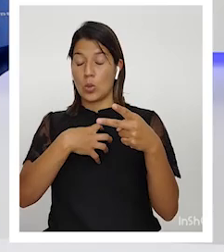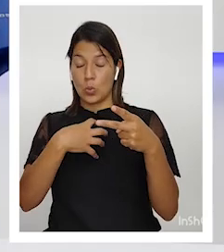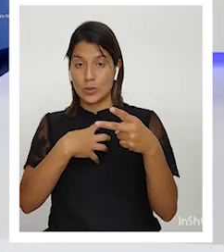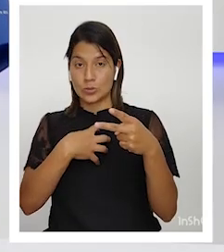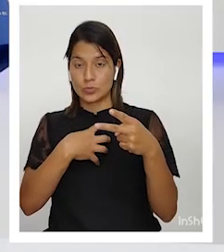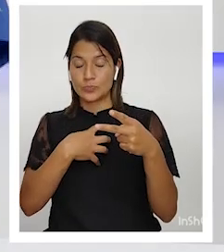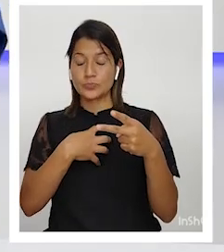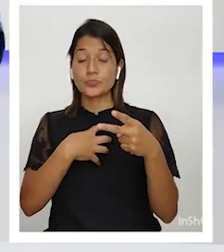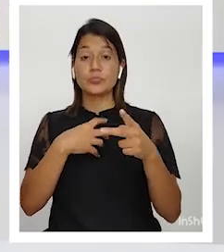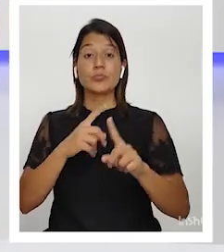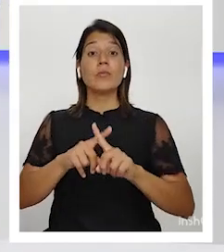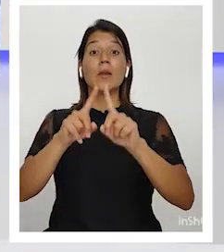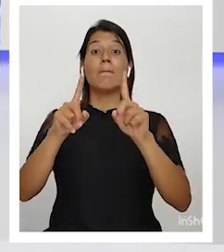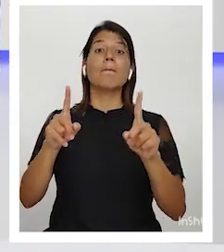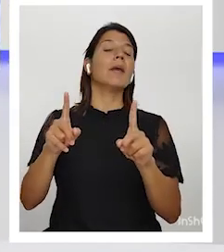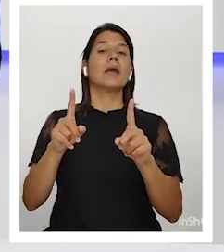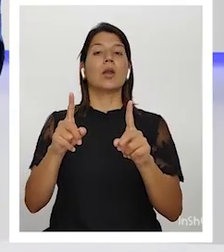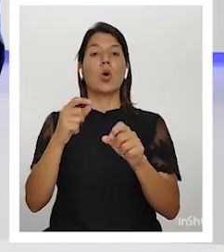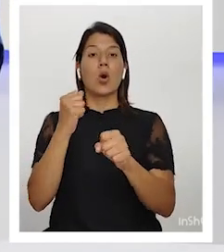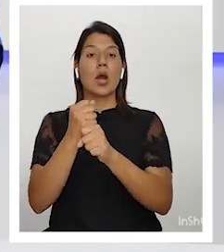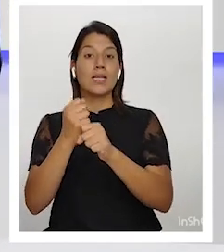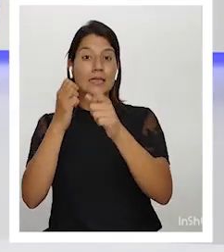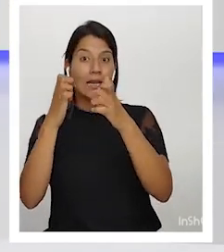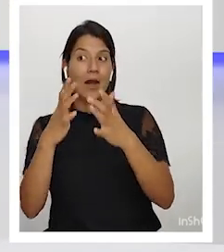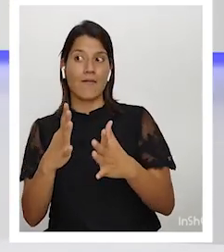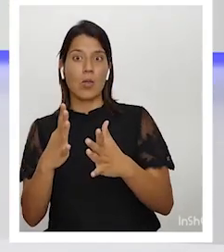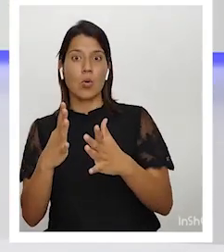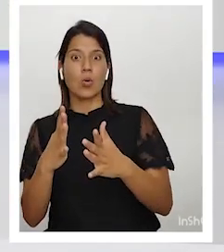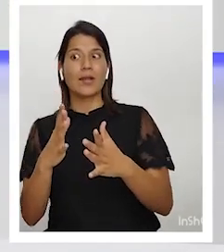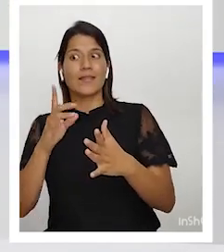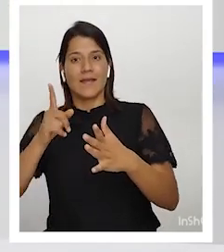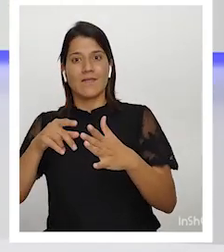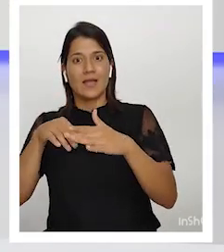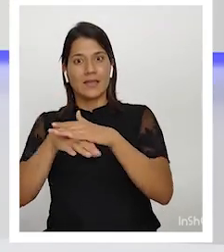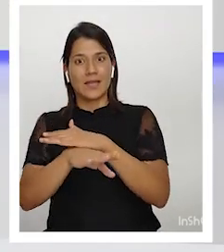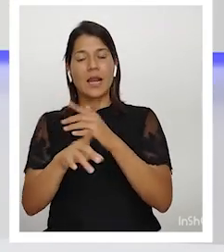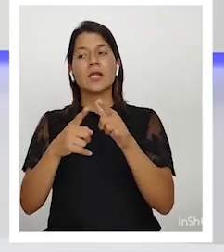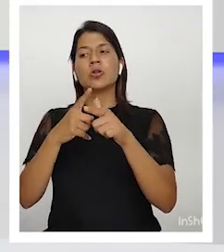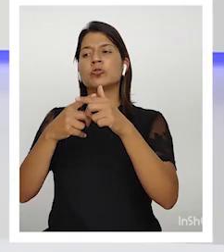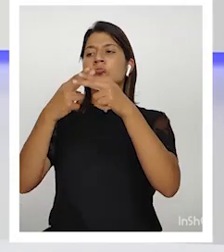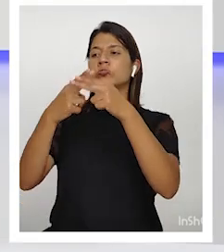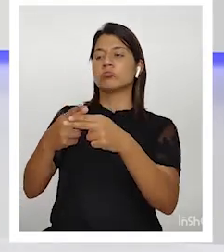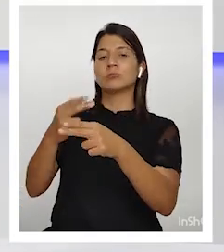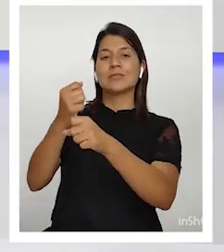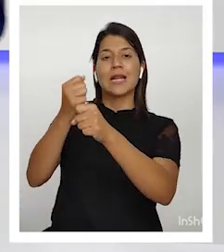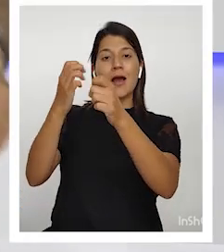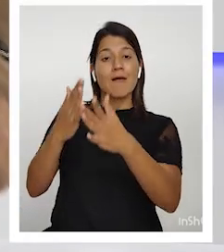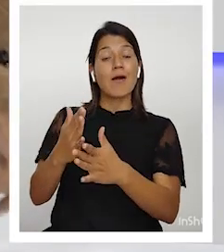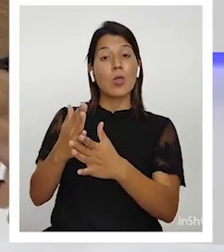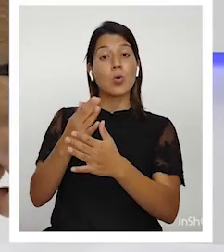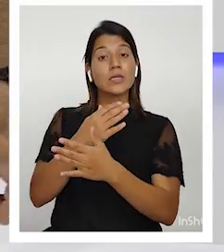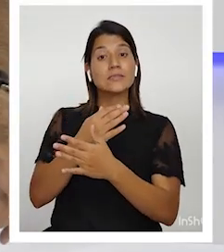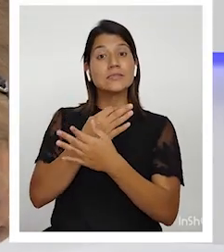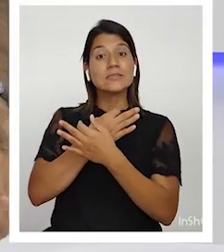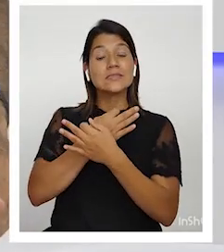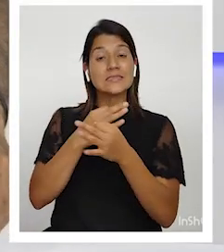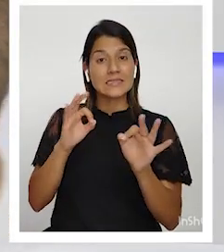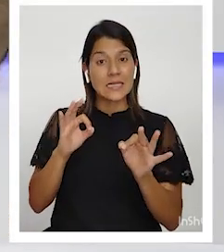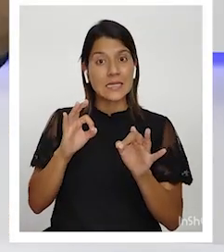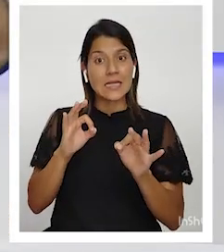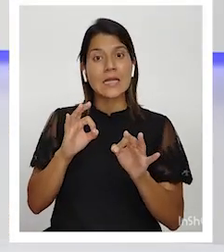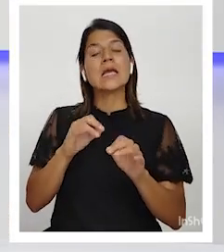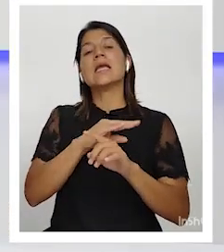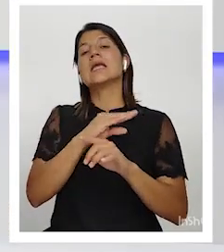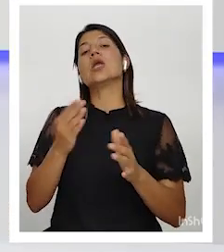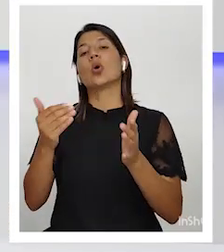Mónica, pero no al funcionario elitico que tenía que arreglar. Entonces, él lo nombra, funcionario de honor, y vuelven a entrar. Pero,